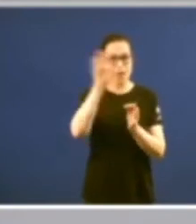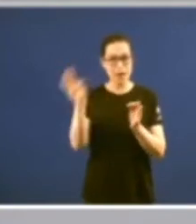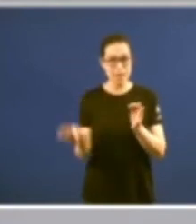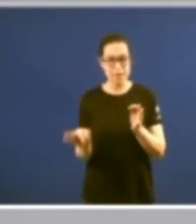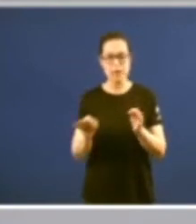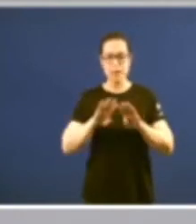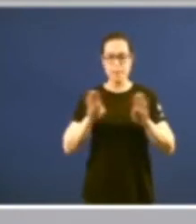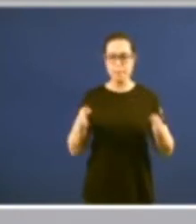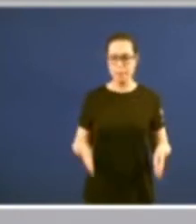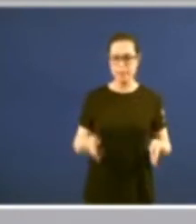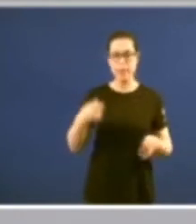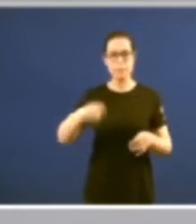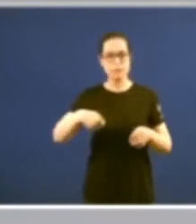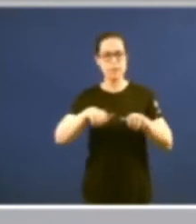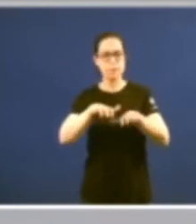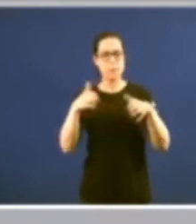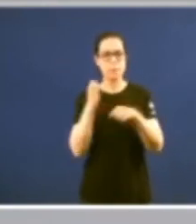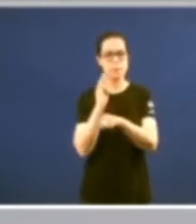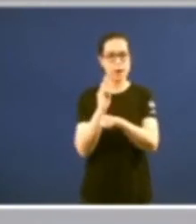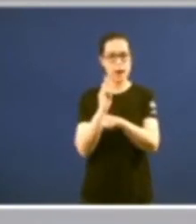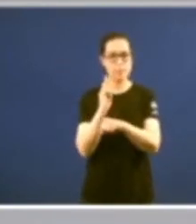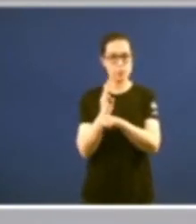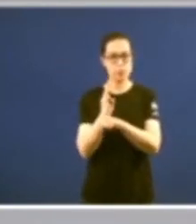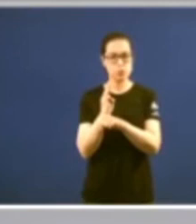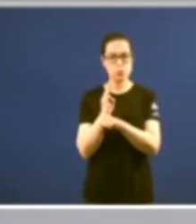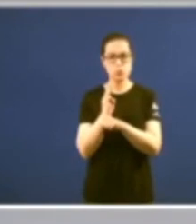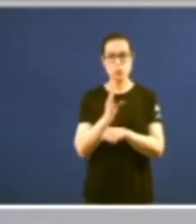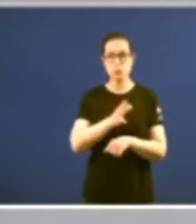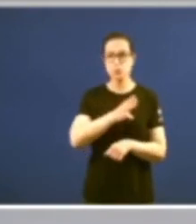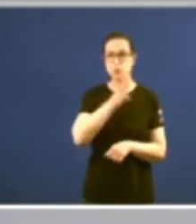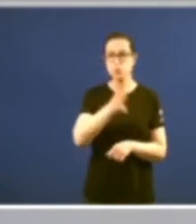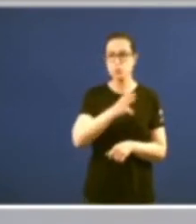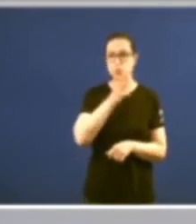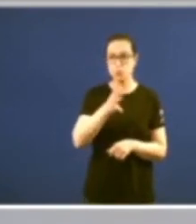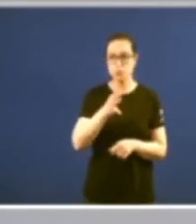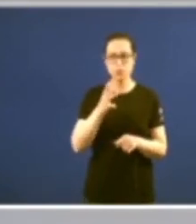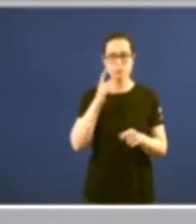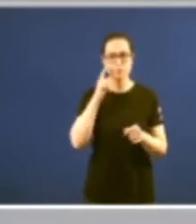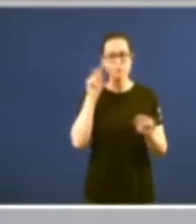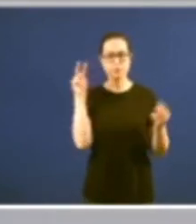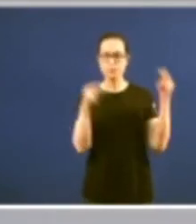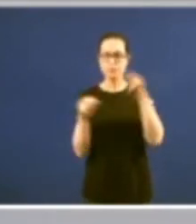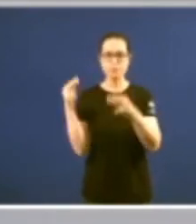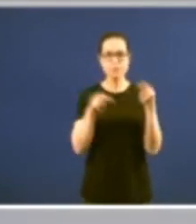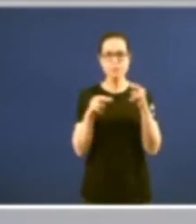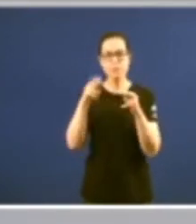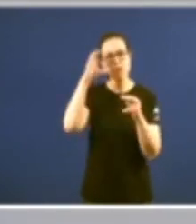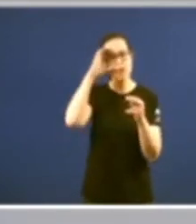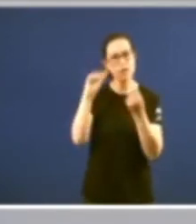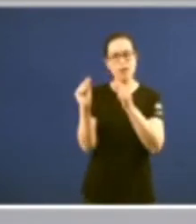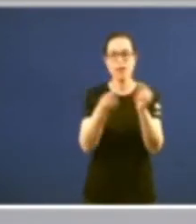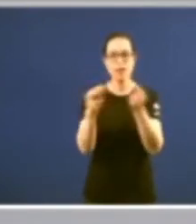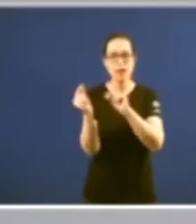o presidente do Parlamento consideran oportuna porque nos dá a posibilidad de escoitarnos e de poñer en valor aquelo